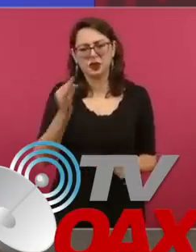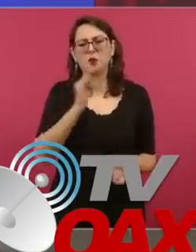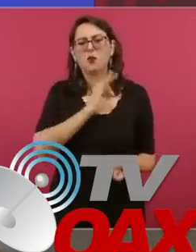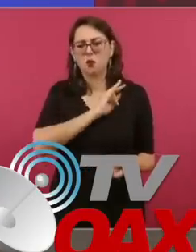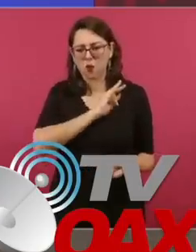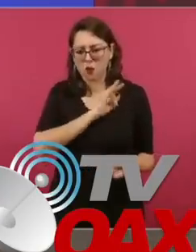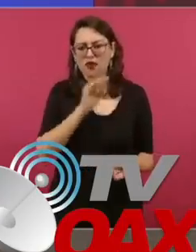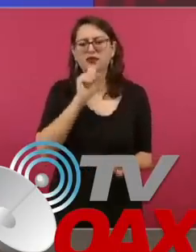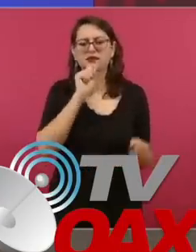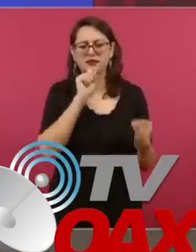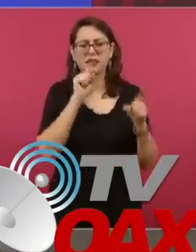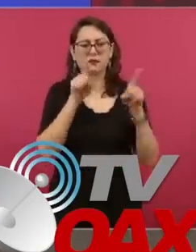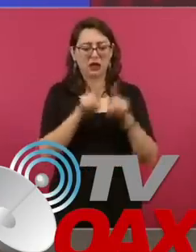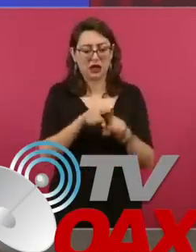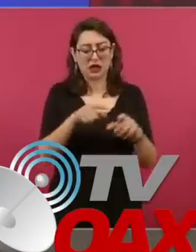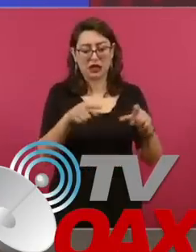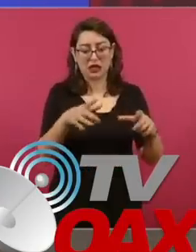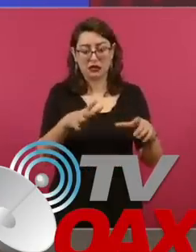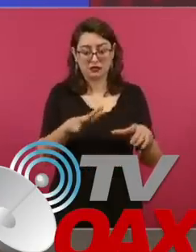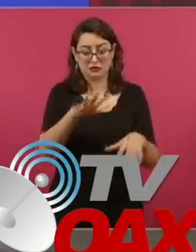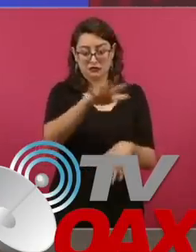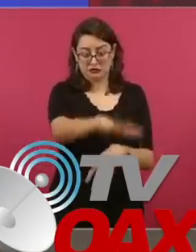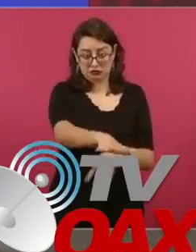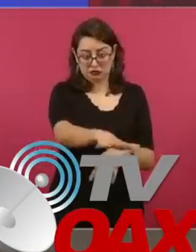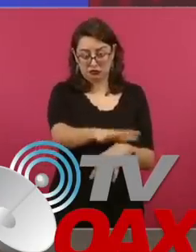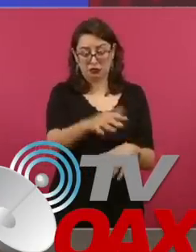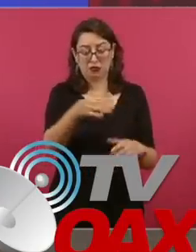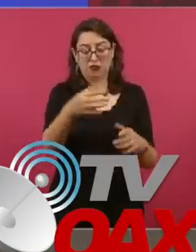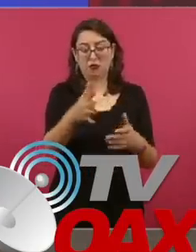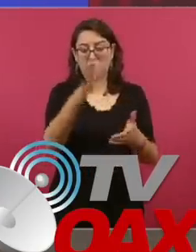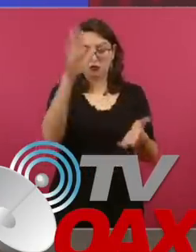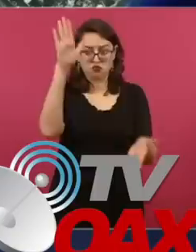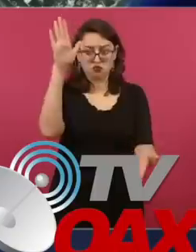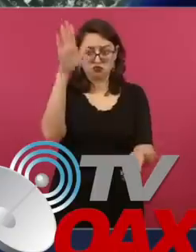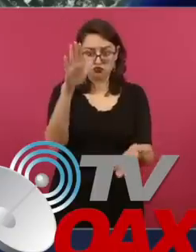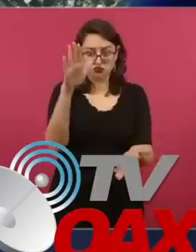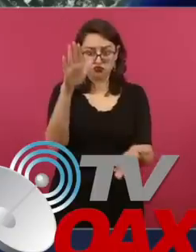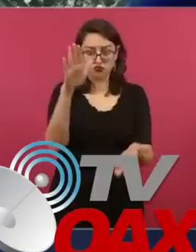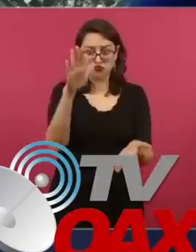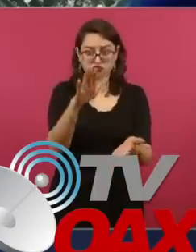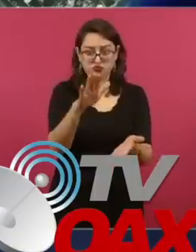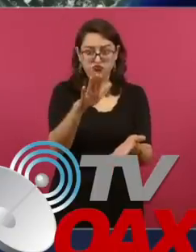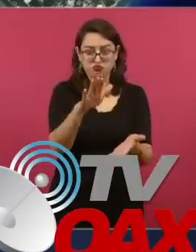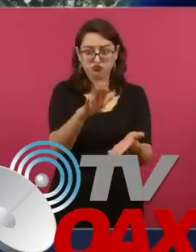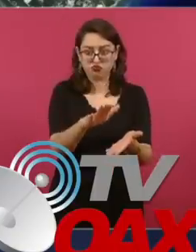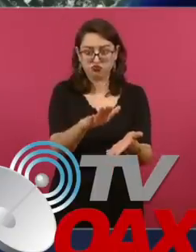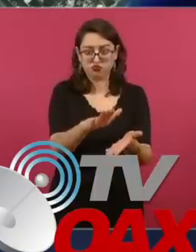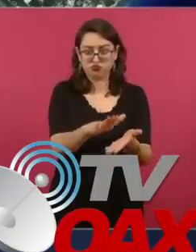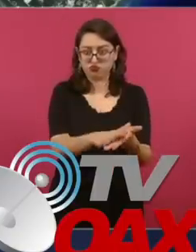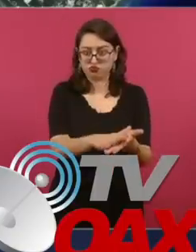de que este banco lo iban a ir ampliando